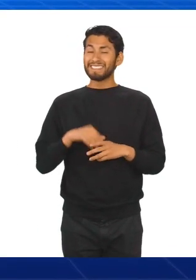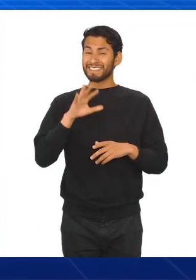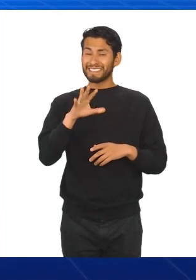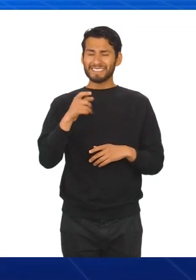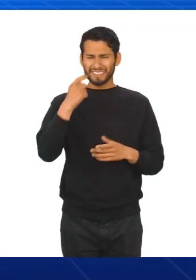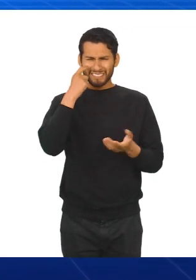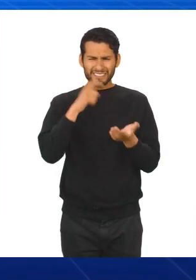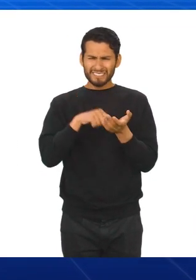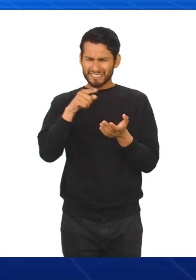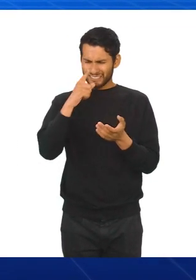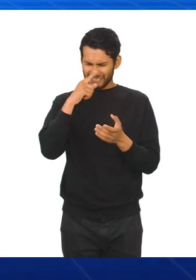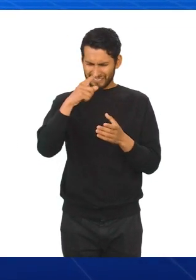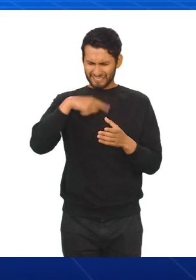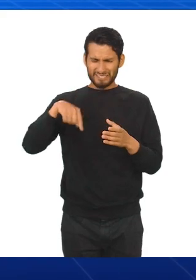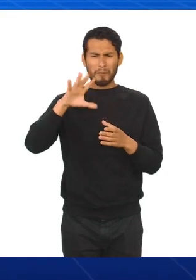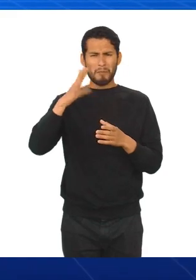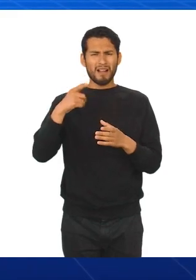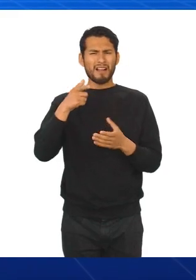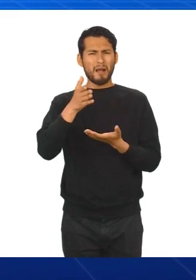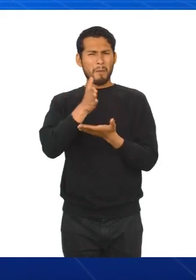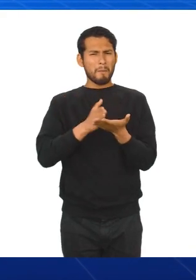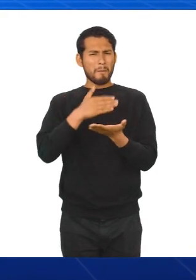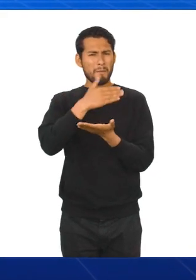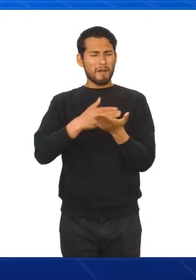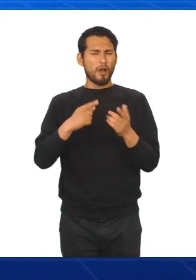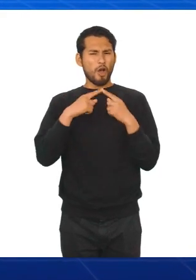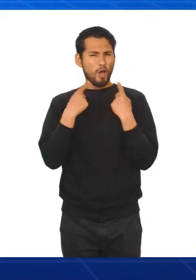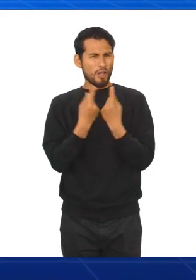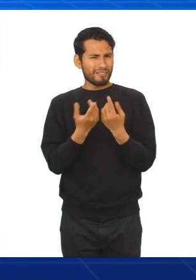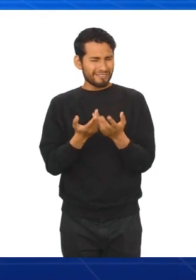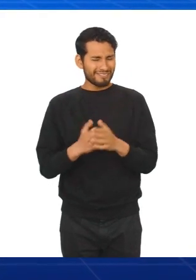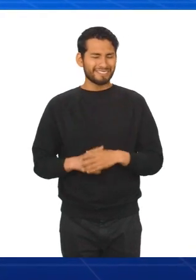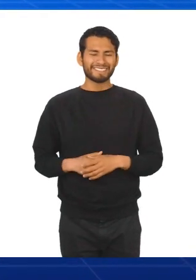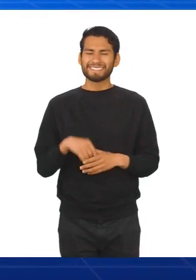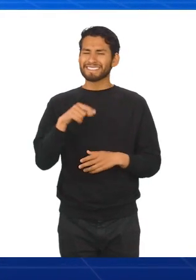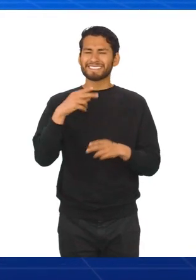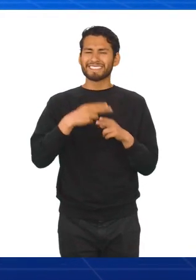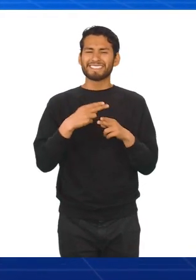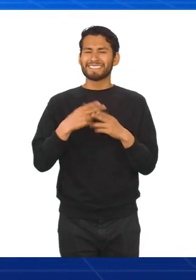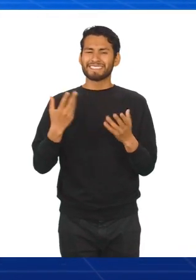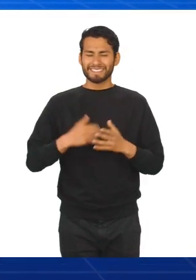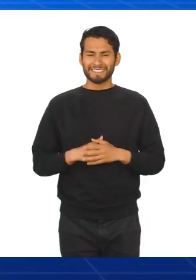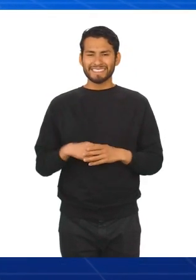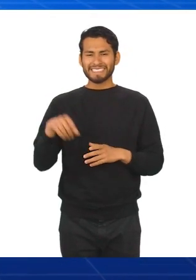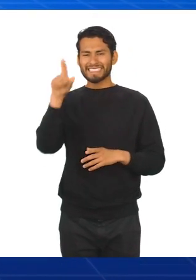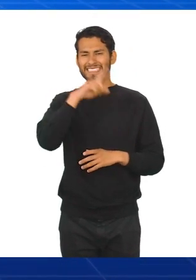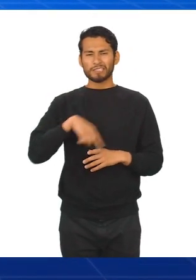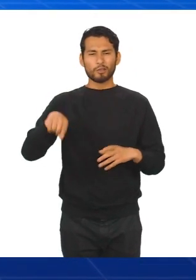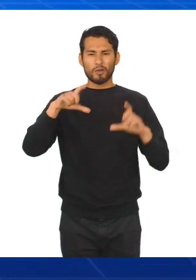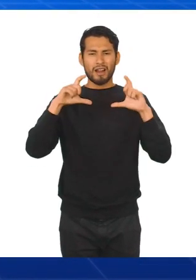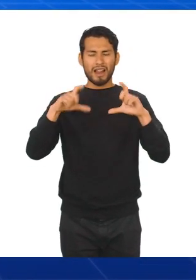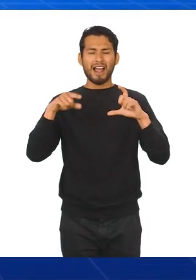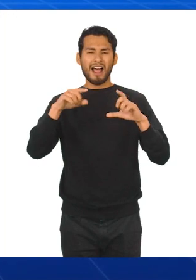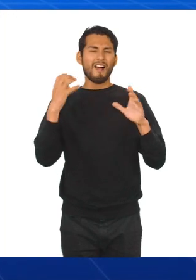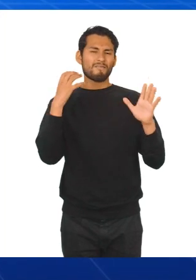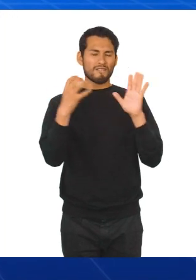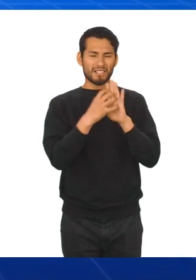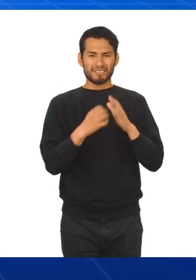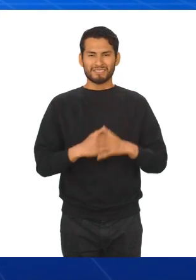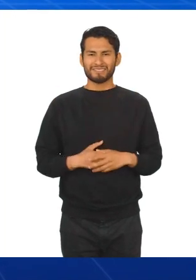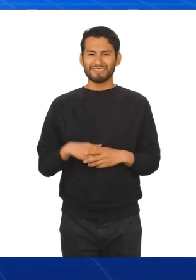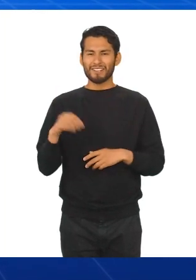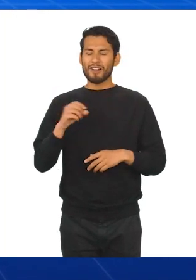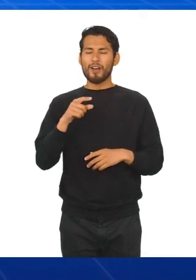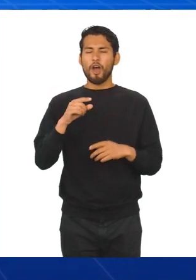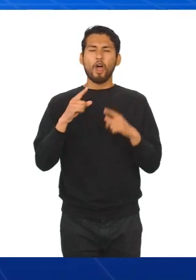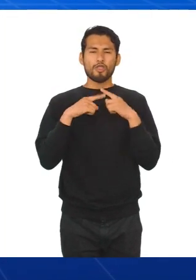Chicos, ¿alguna vez han visto este gráfico que parece un pastel? Les cuento que su nombre es gráfico circular y también se